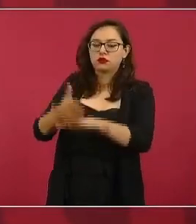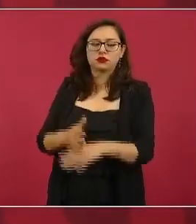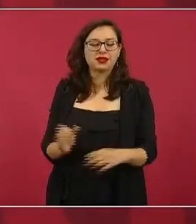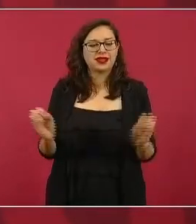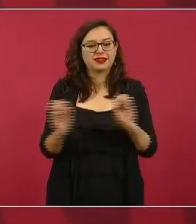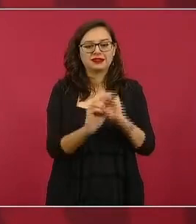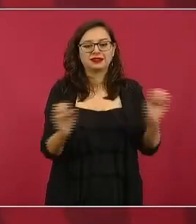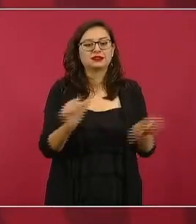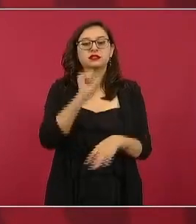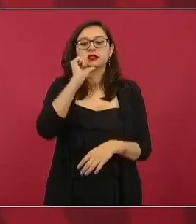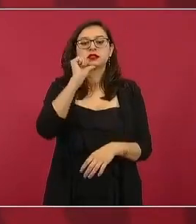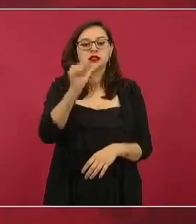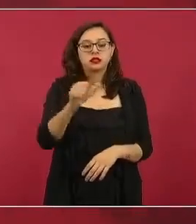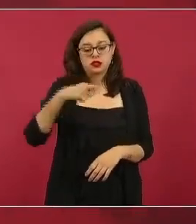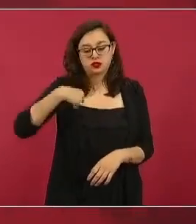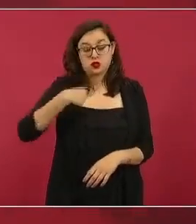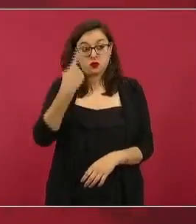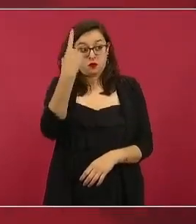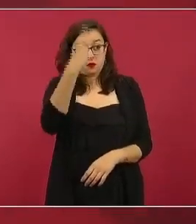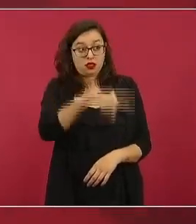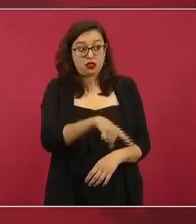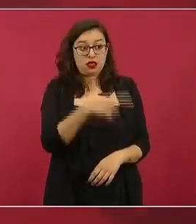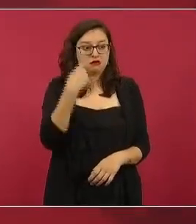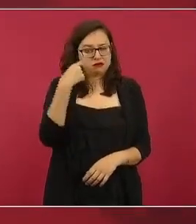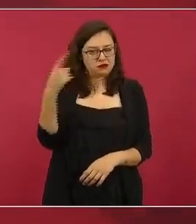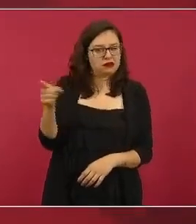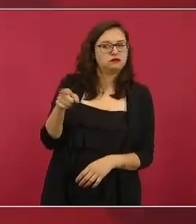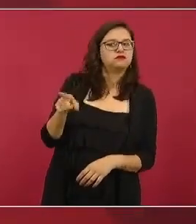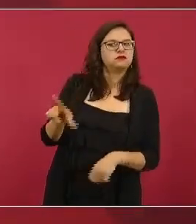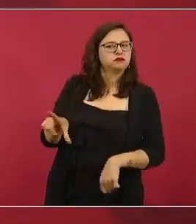por órdenes del presidente como era antes